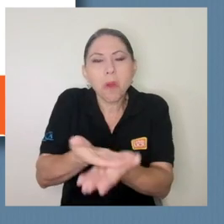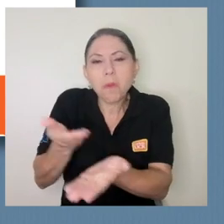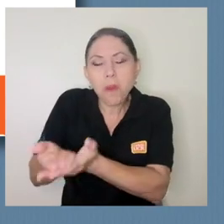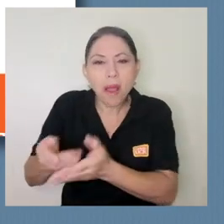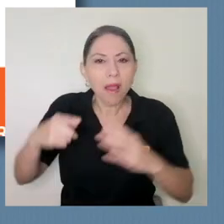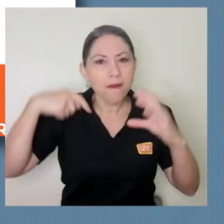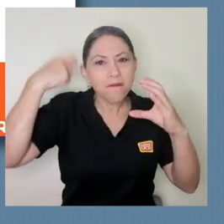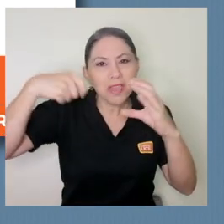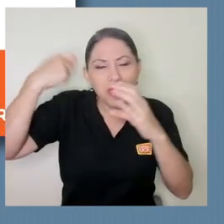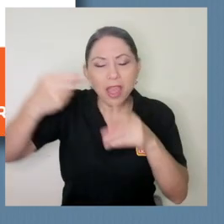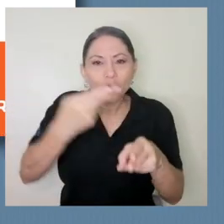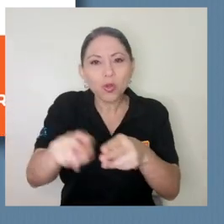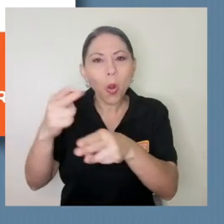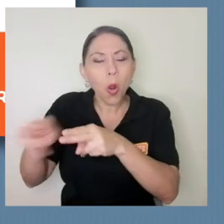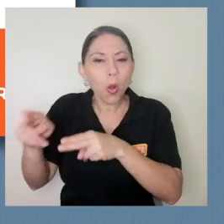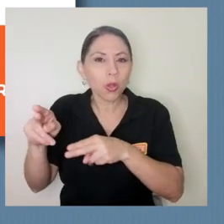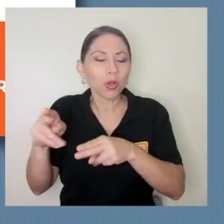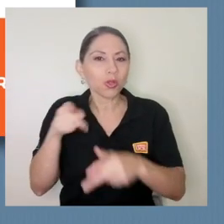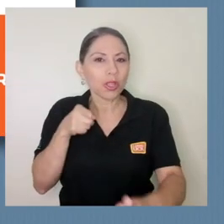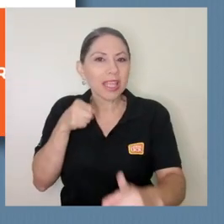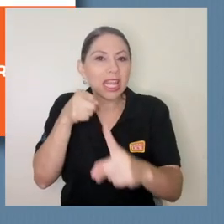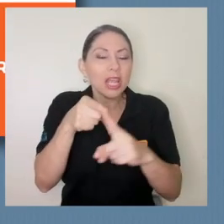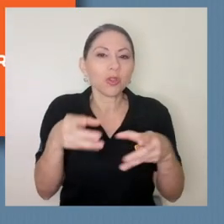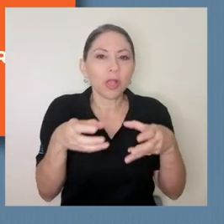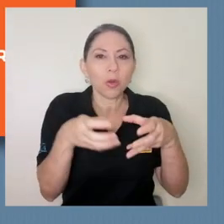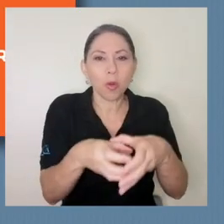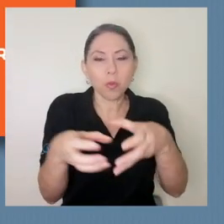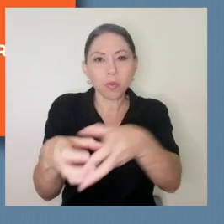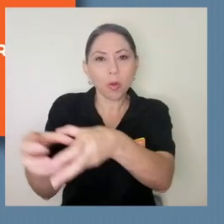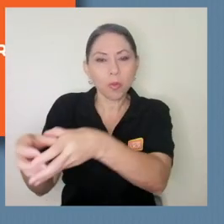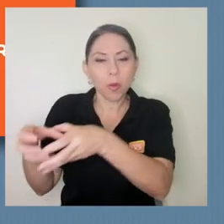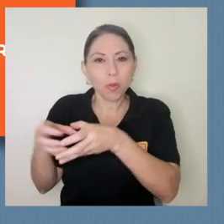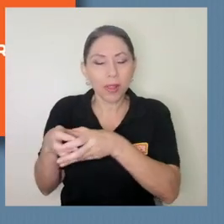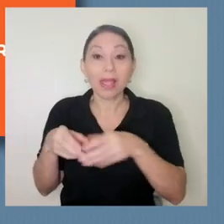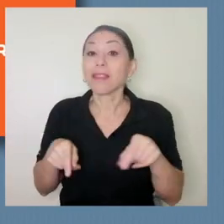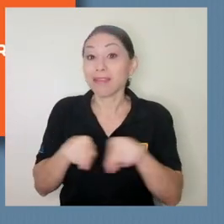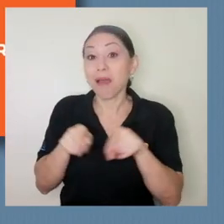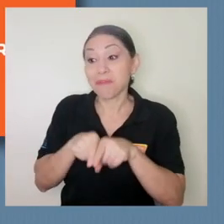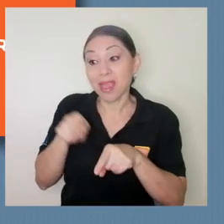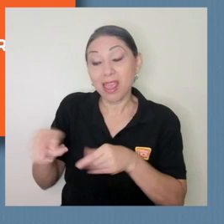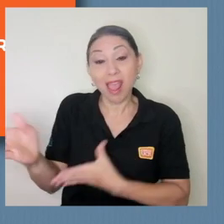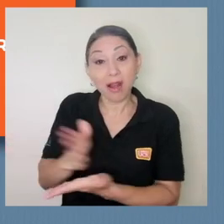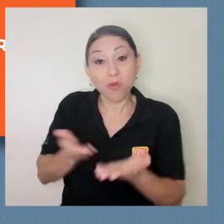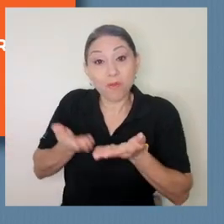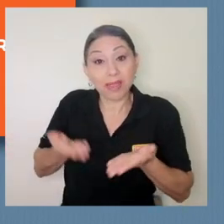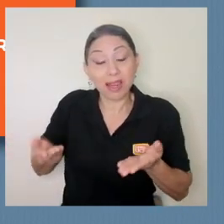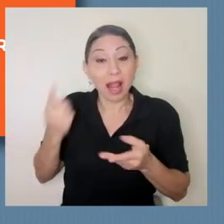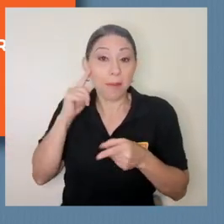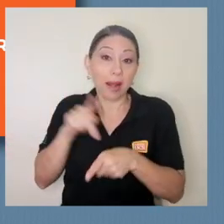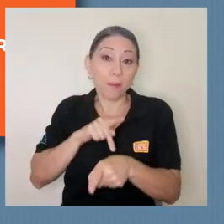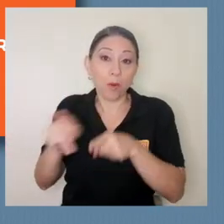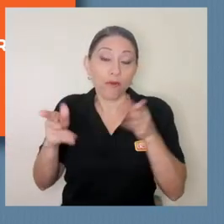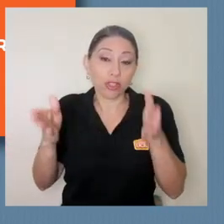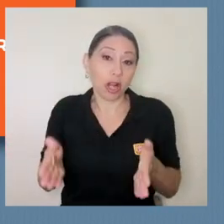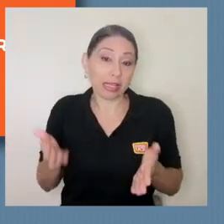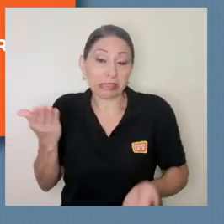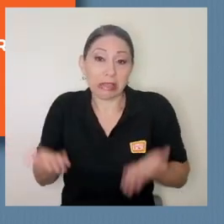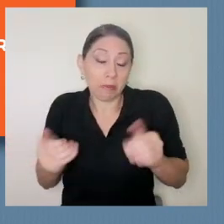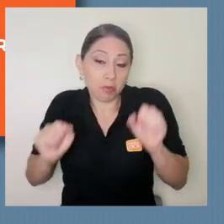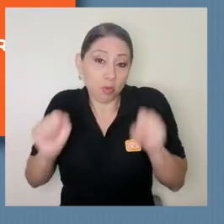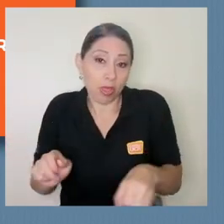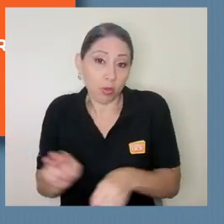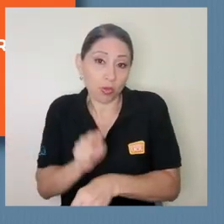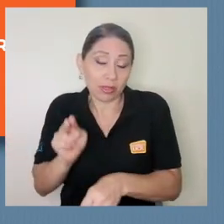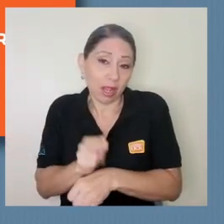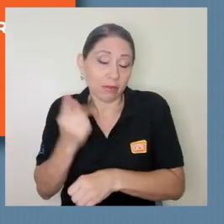cortos para distintos grupos poblacionales incluso hay algunos recursos digamos para profesionales que pudieran ser de utilidad